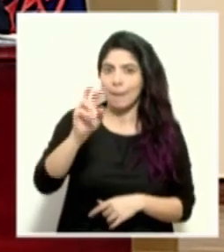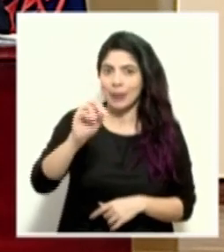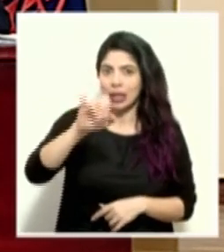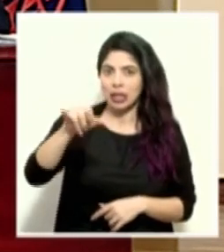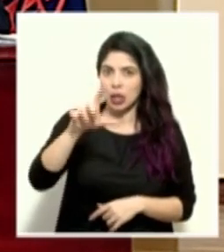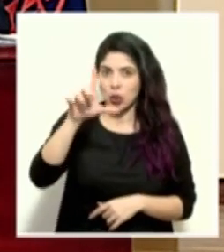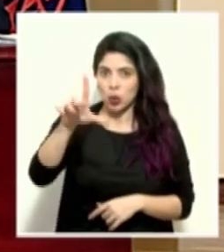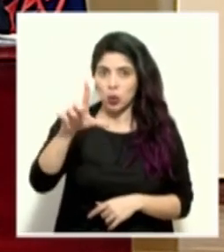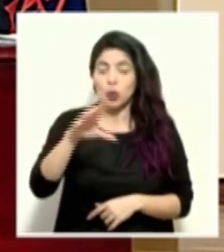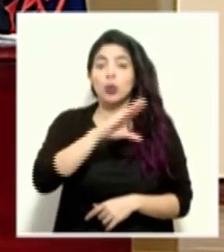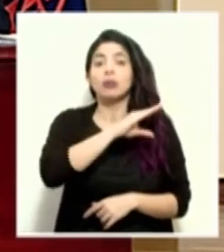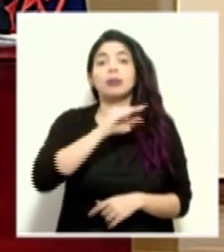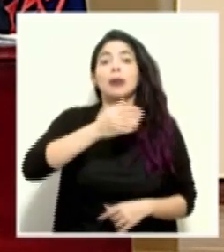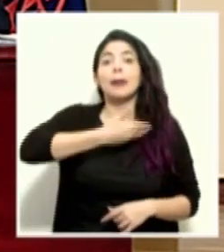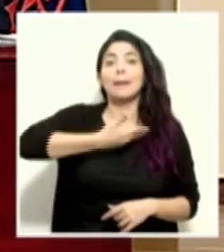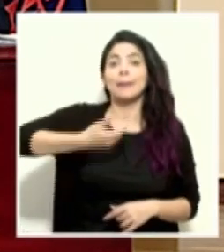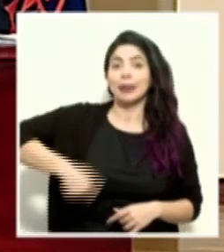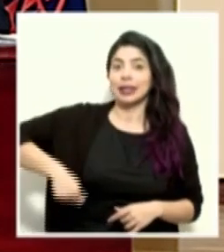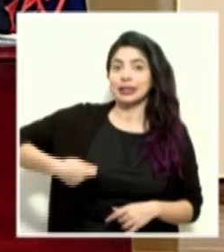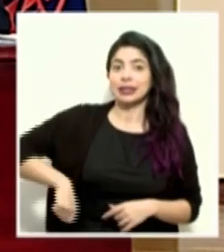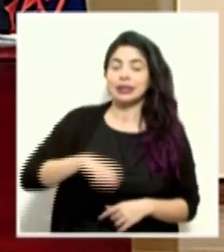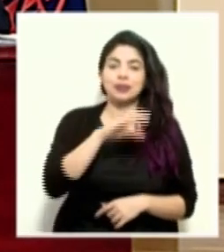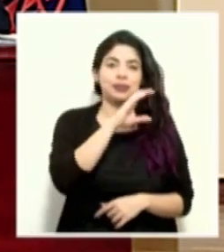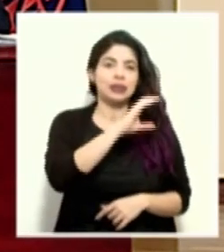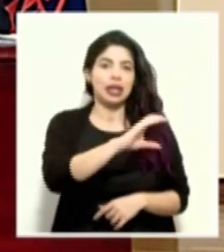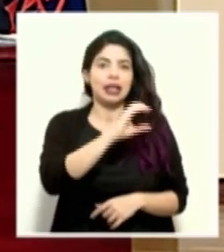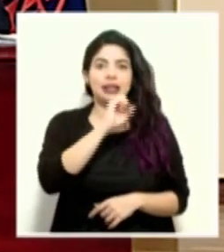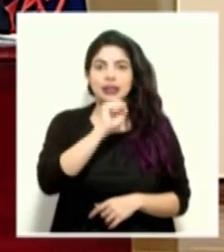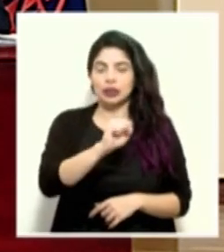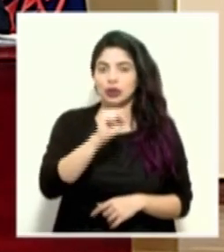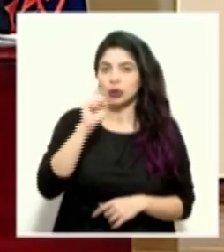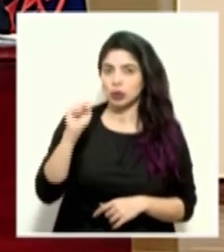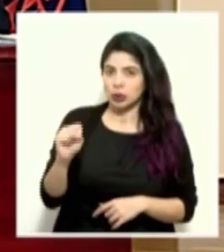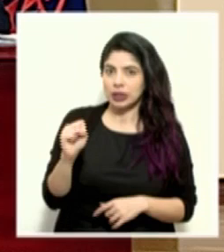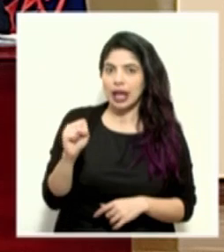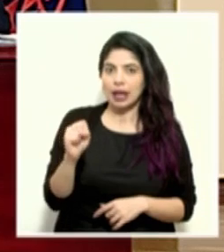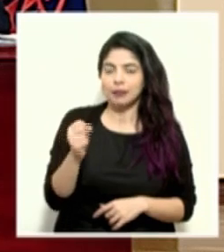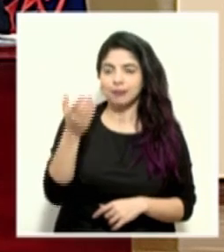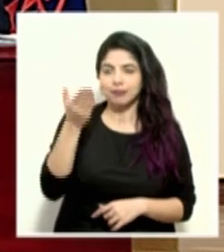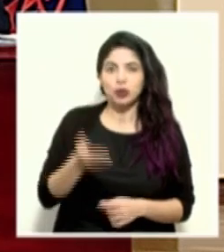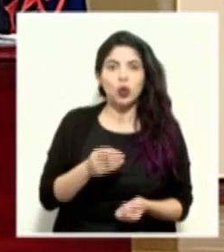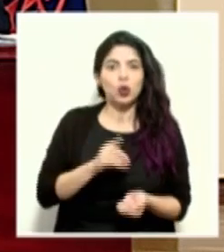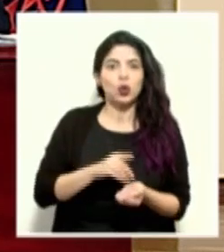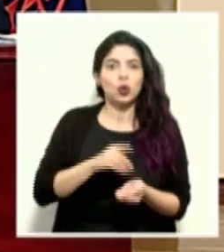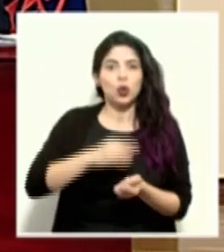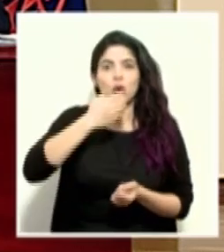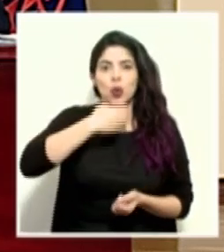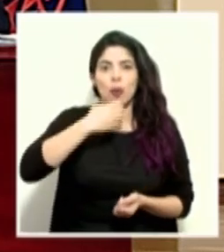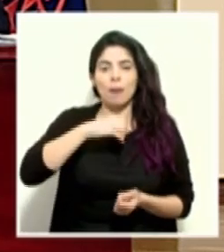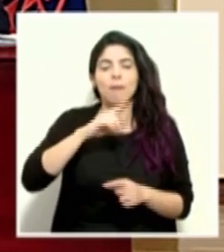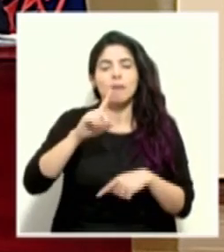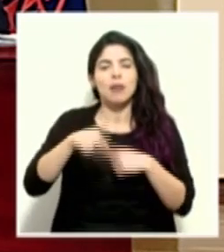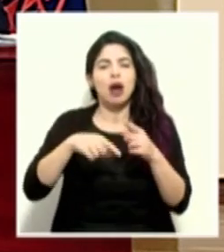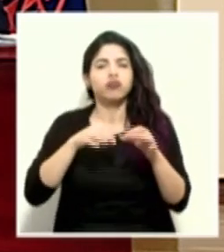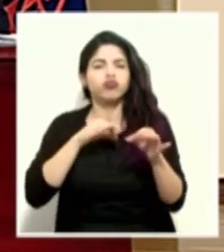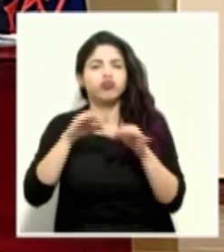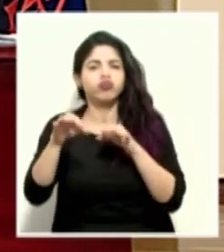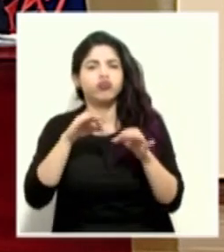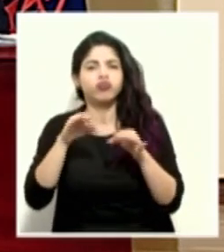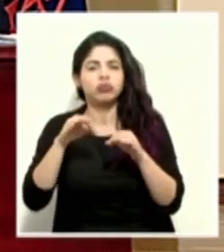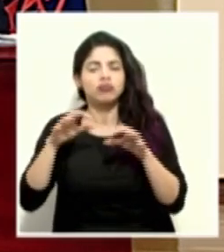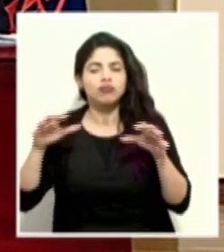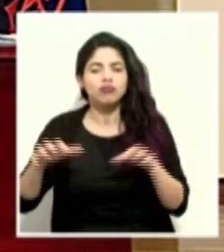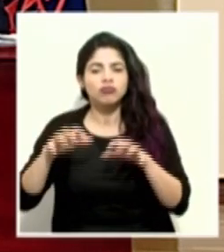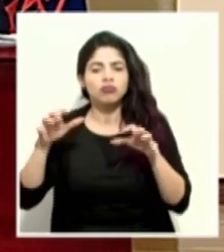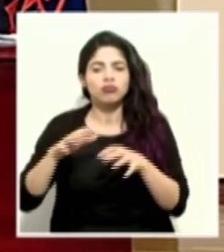de julio, y el presidente ejecutivo de la Caja Costarricense de Seguro Social, el doctor Román Macaya, quien ofrecerá el reporte de